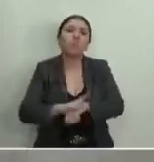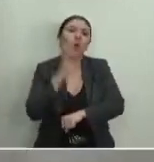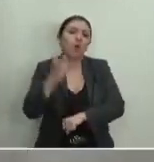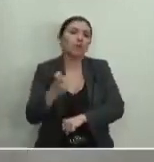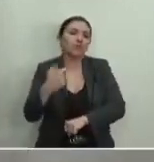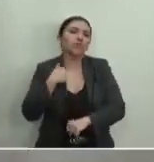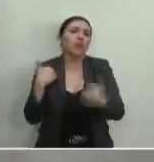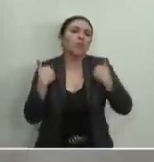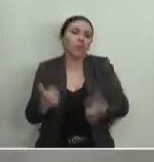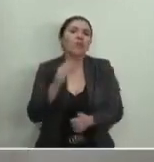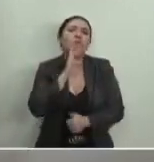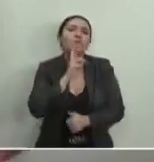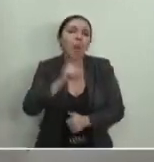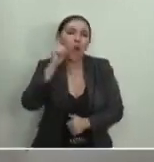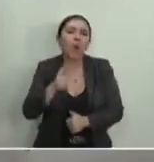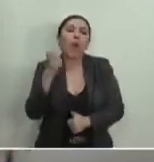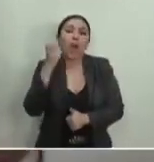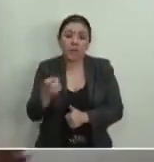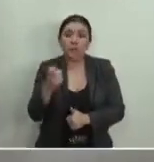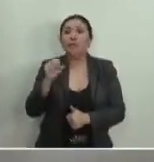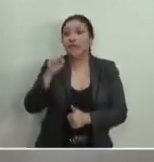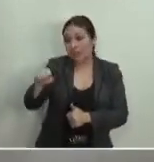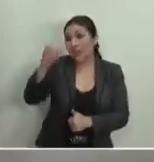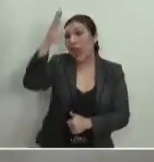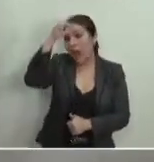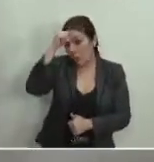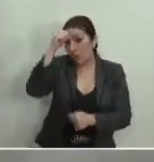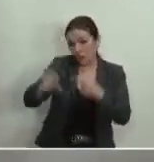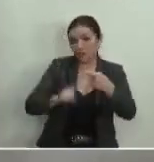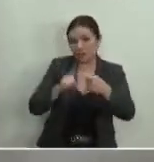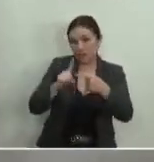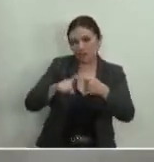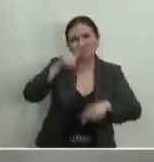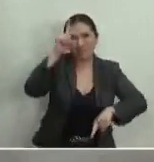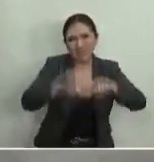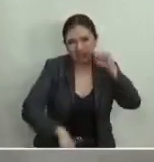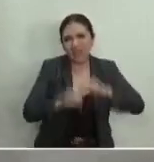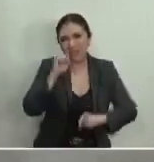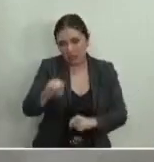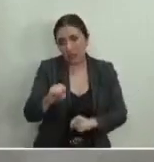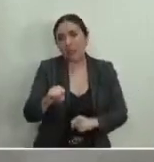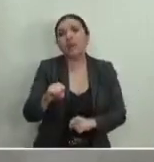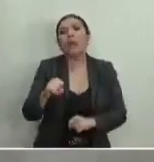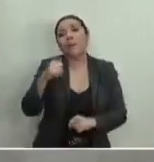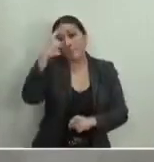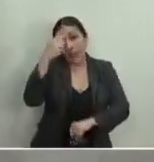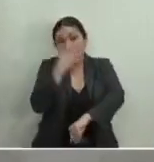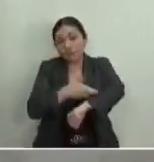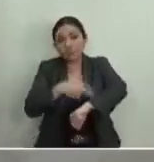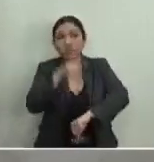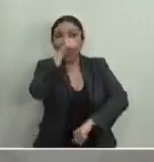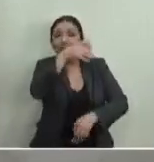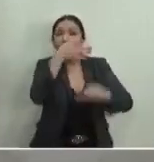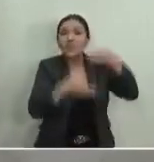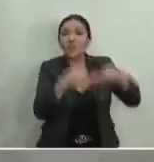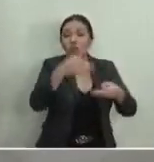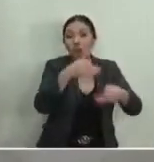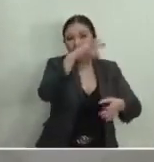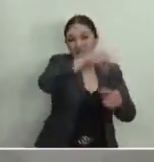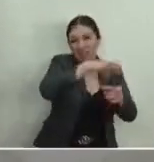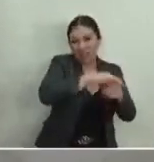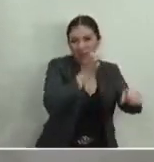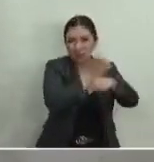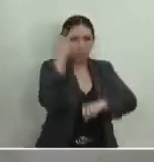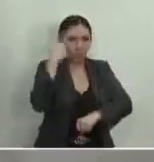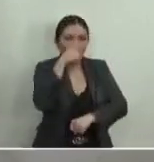decantaría más bien por, si bien coincido con la parte de la revocación, revocar pero para efectos de que sea el Tribunal Electoral del Estado de Puebla quien